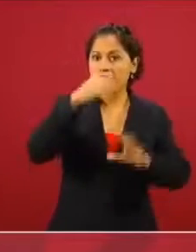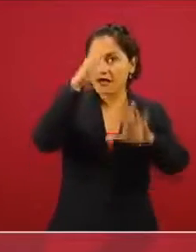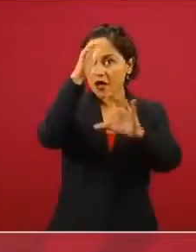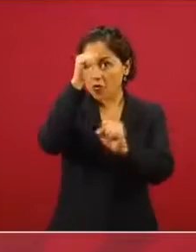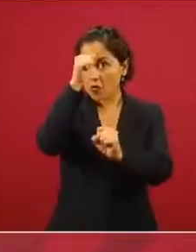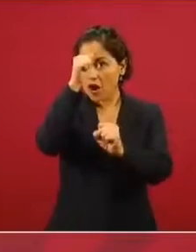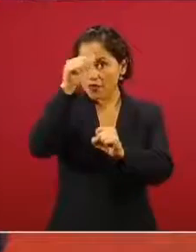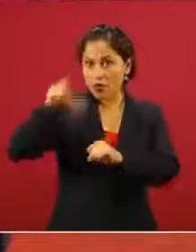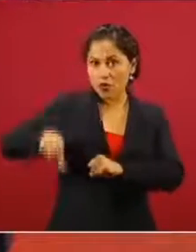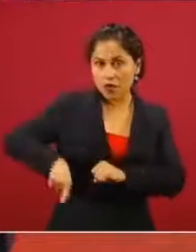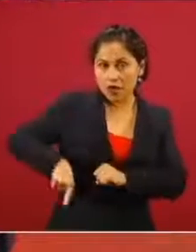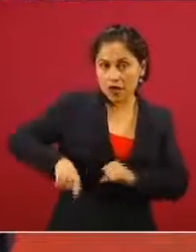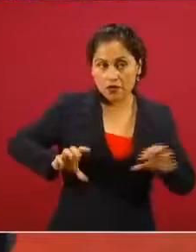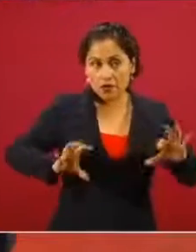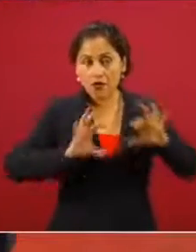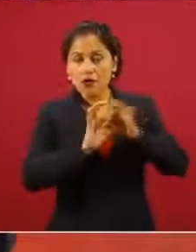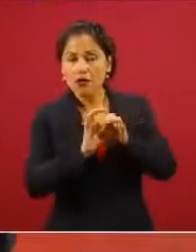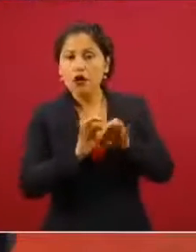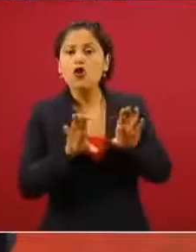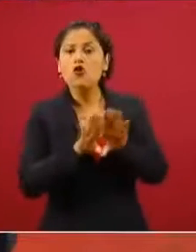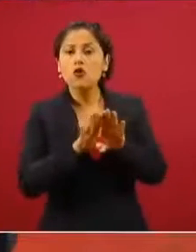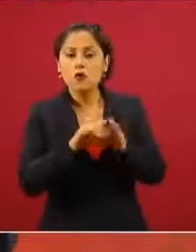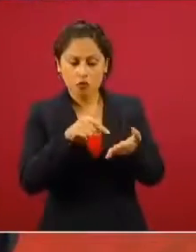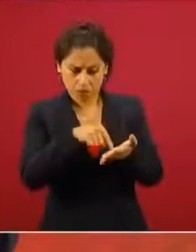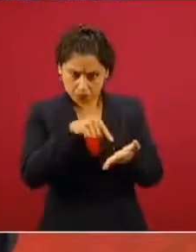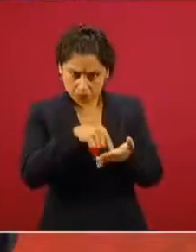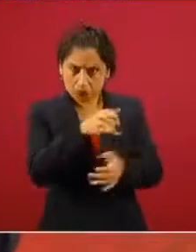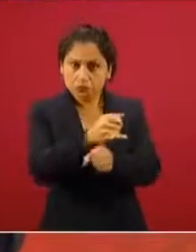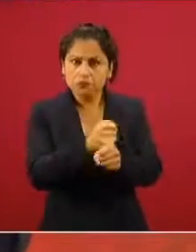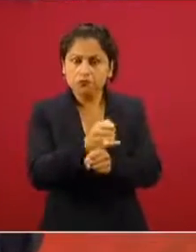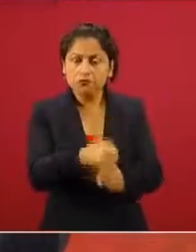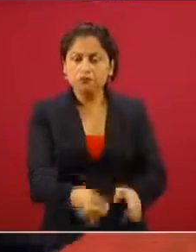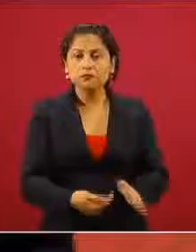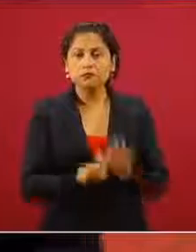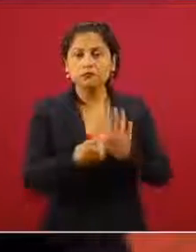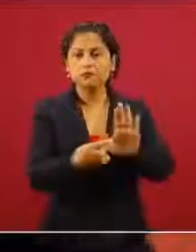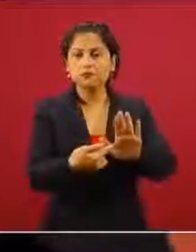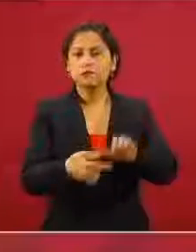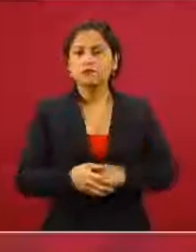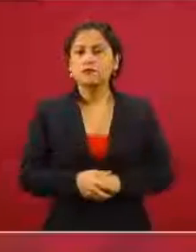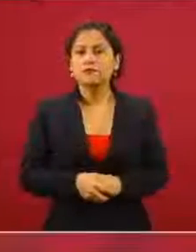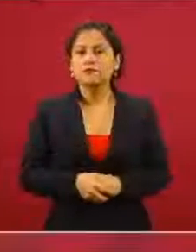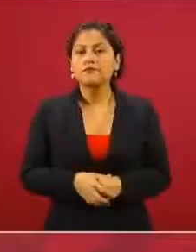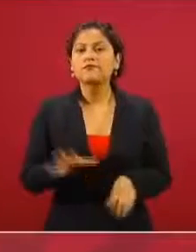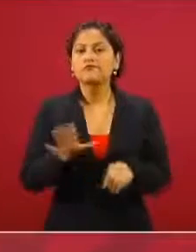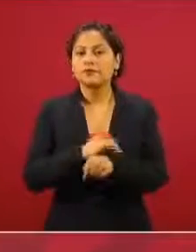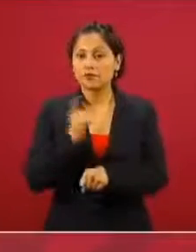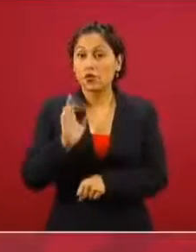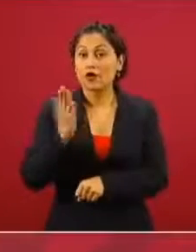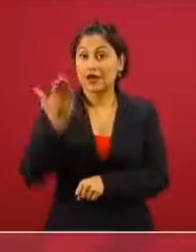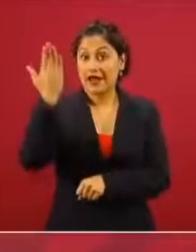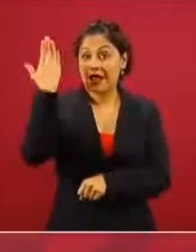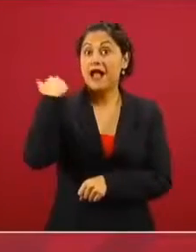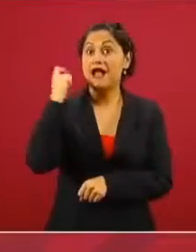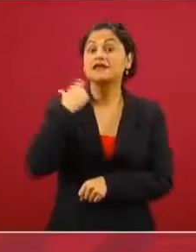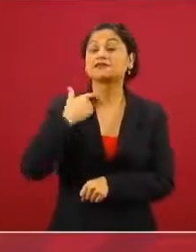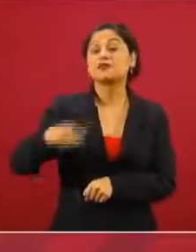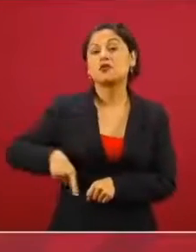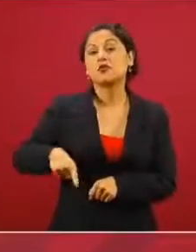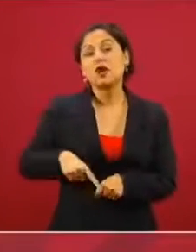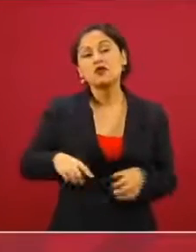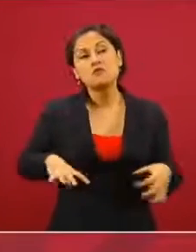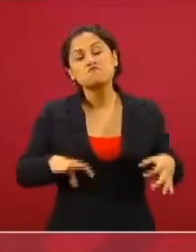porque había una estrecha cooperación. Tan es así